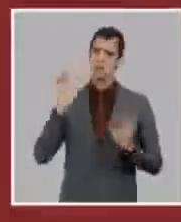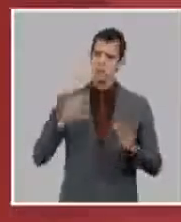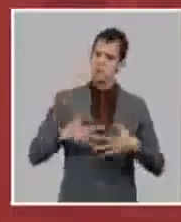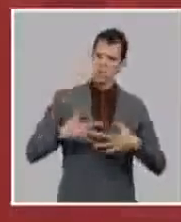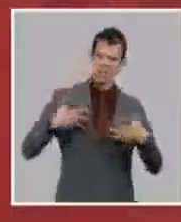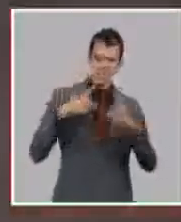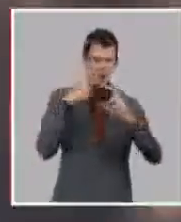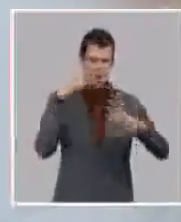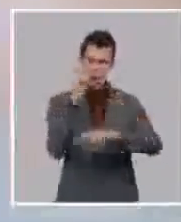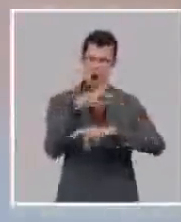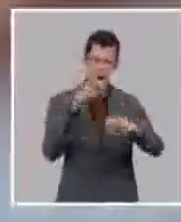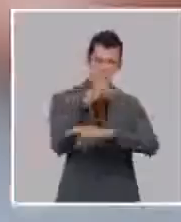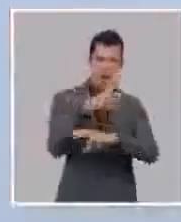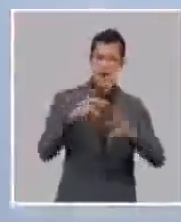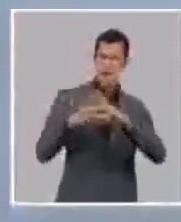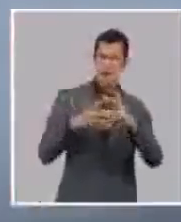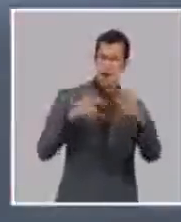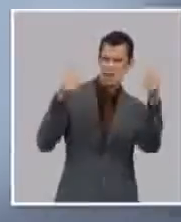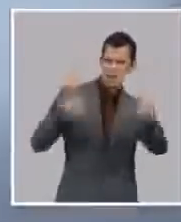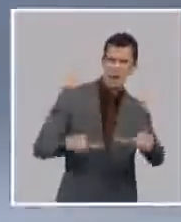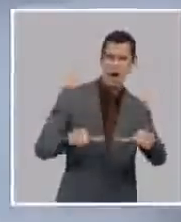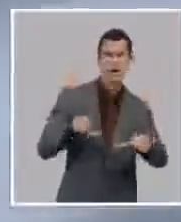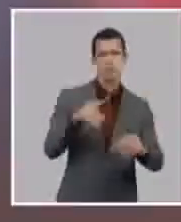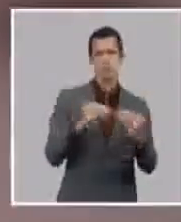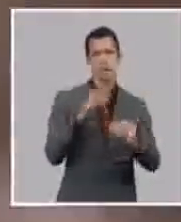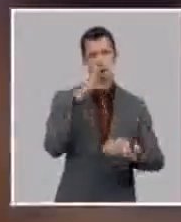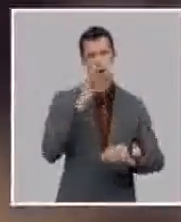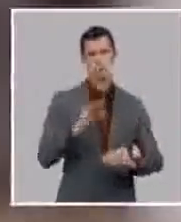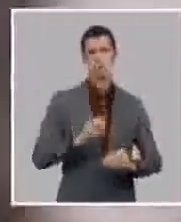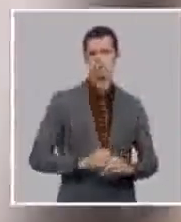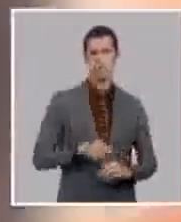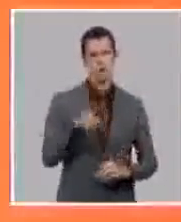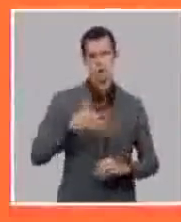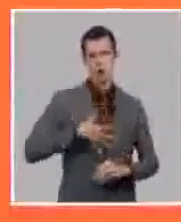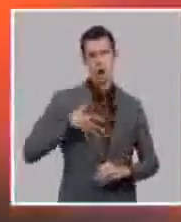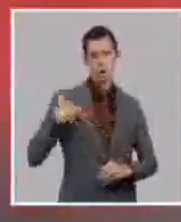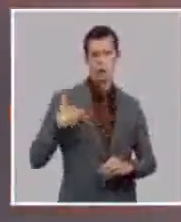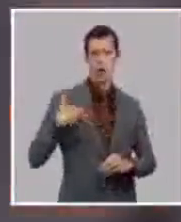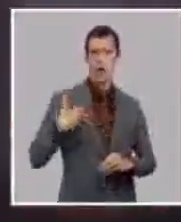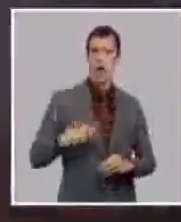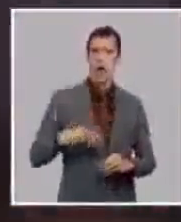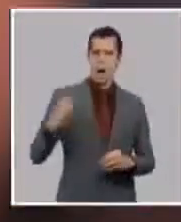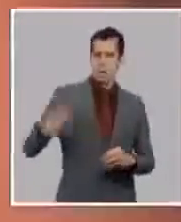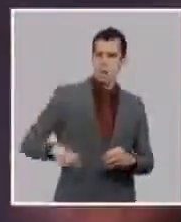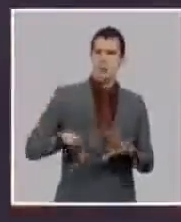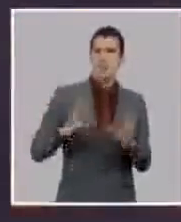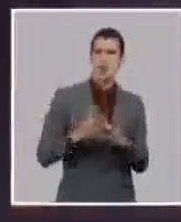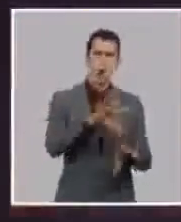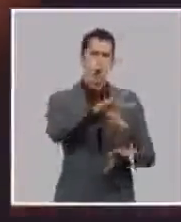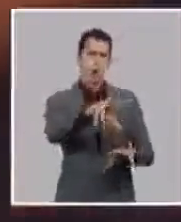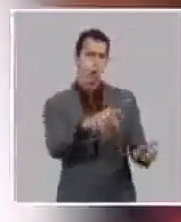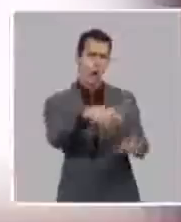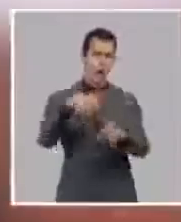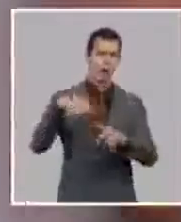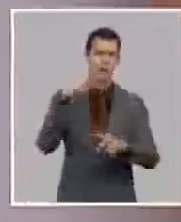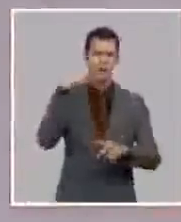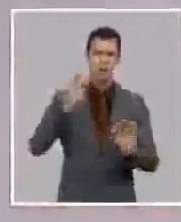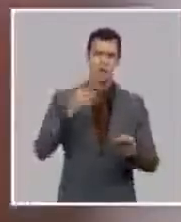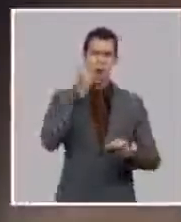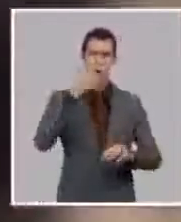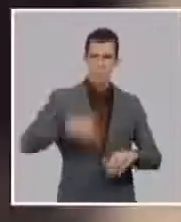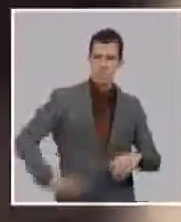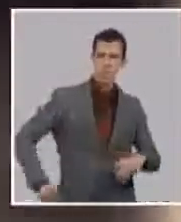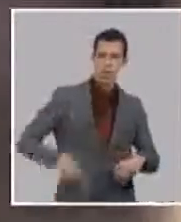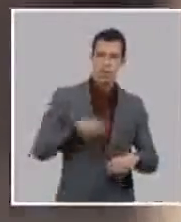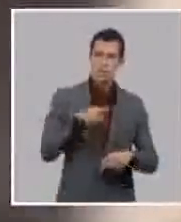y no es una manifestación vandálica y no es una manifestación donde está claro el delito ahí se vio uno con un short mira ahí